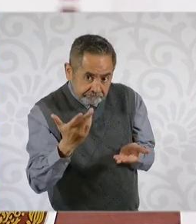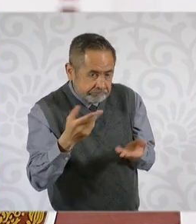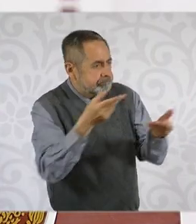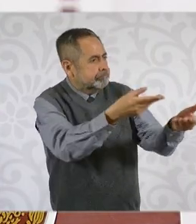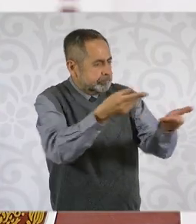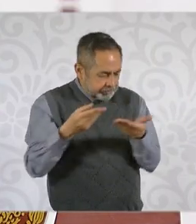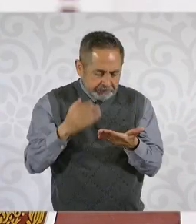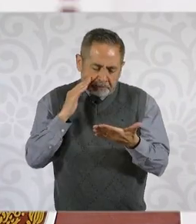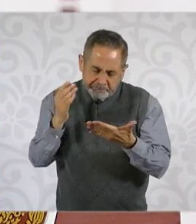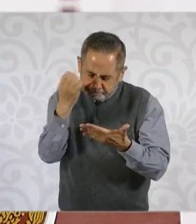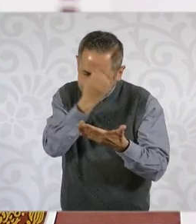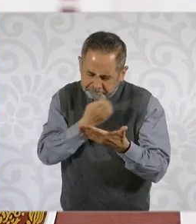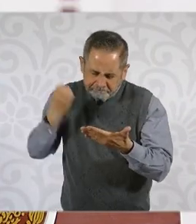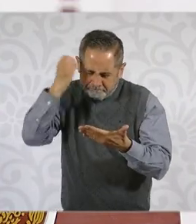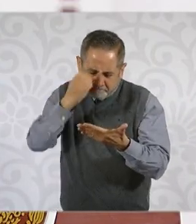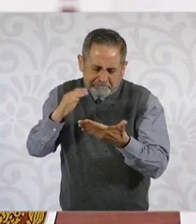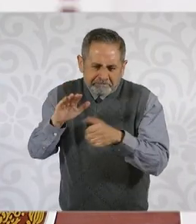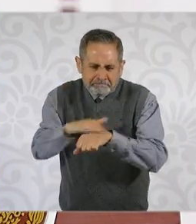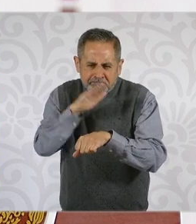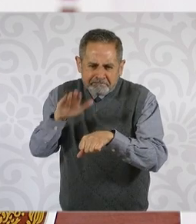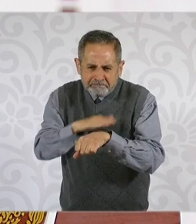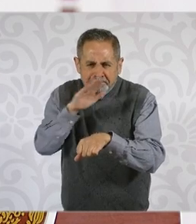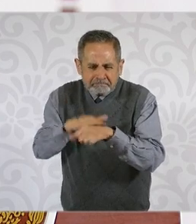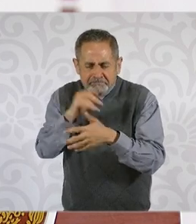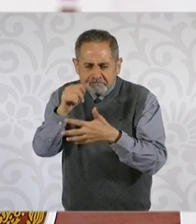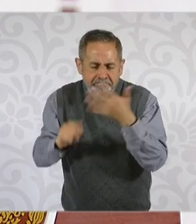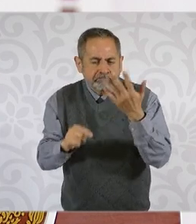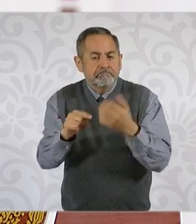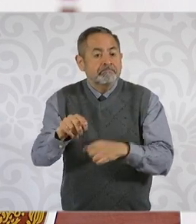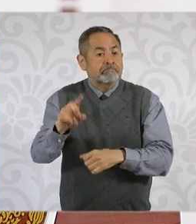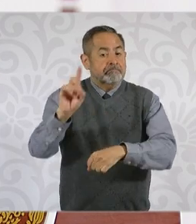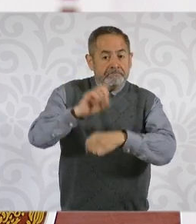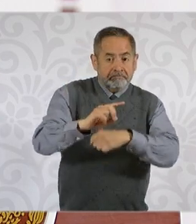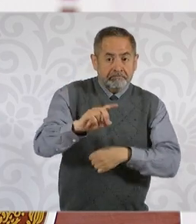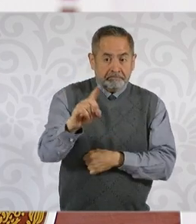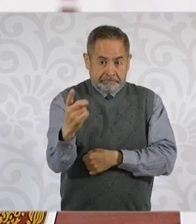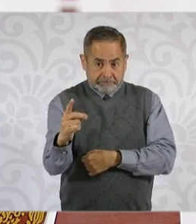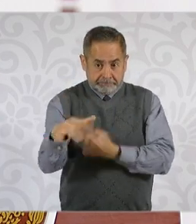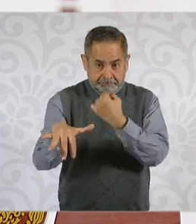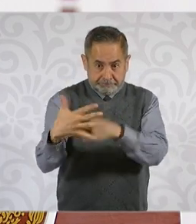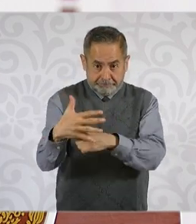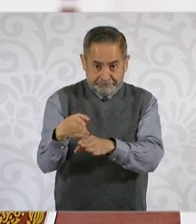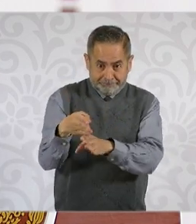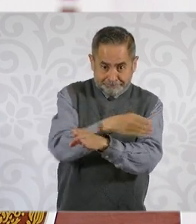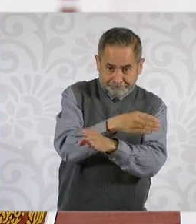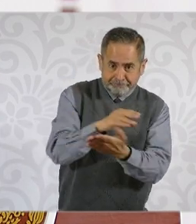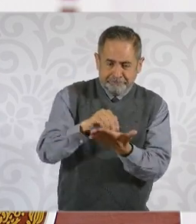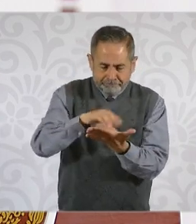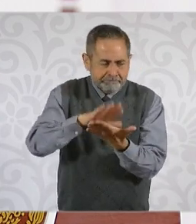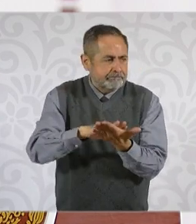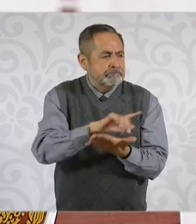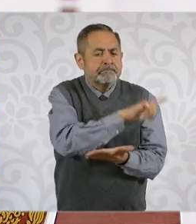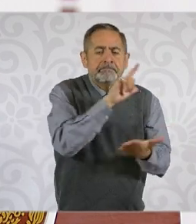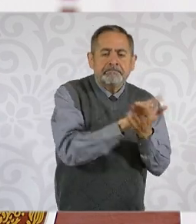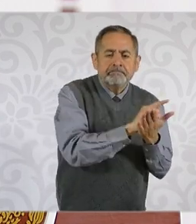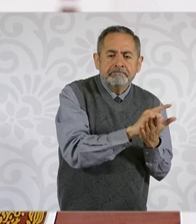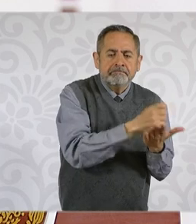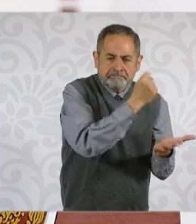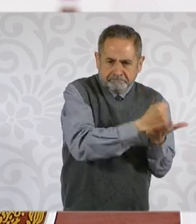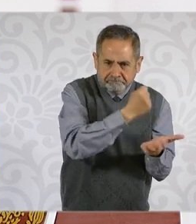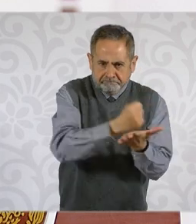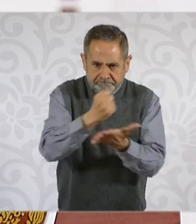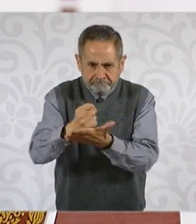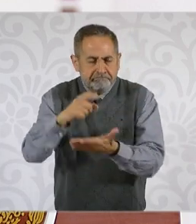Así que antes del 15 de diciembre deben de estar aprobados los cambios a las leyes secundarias por parte